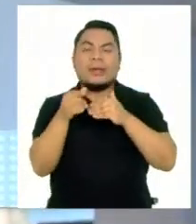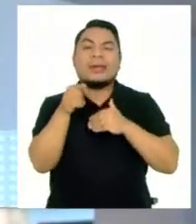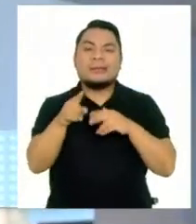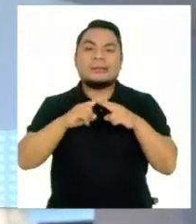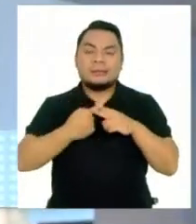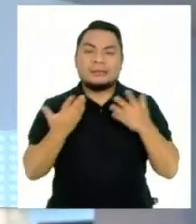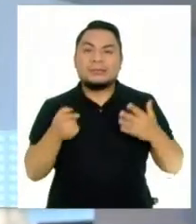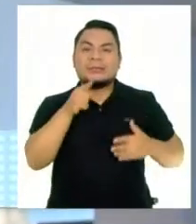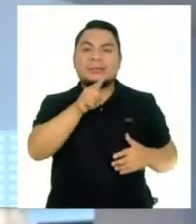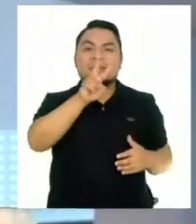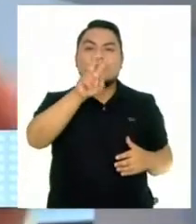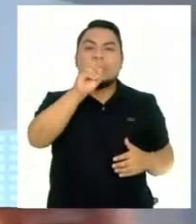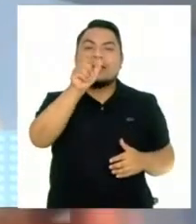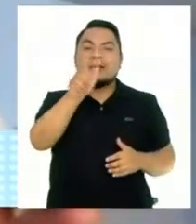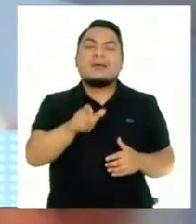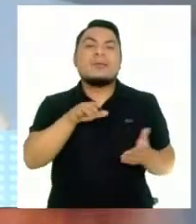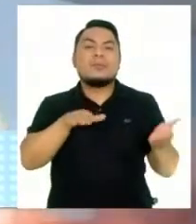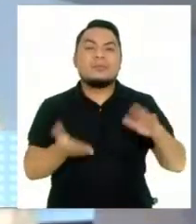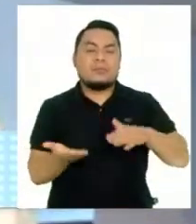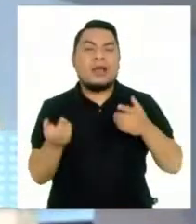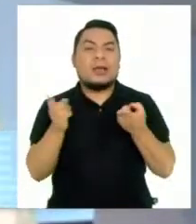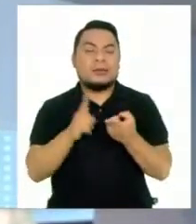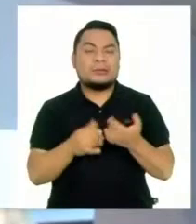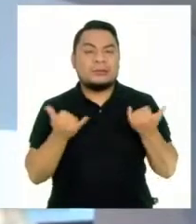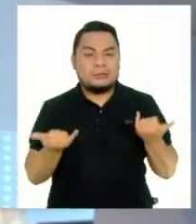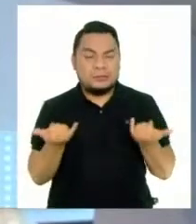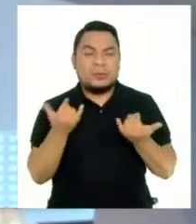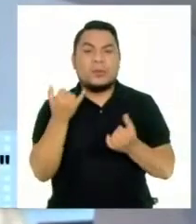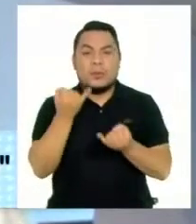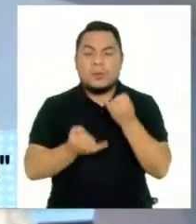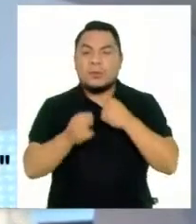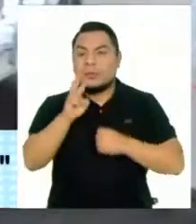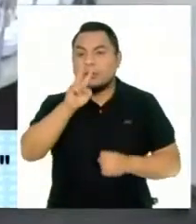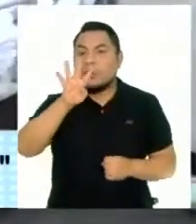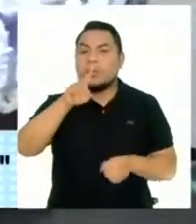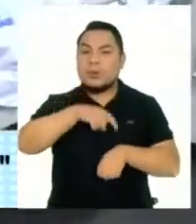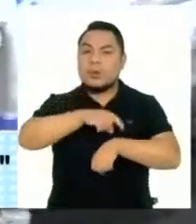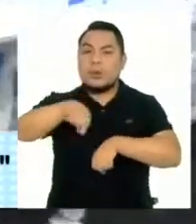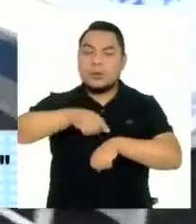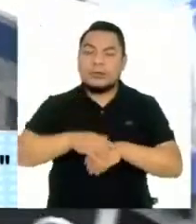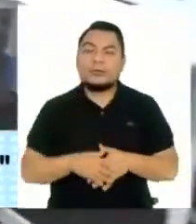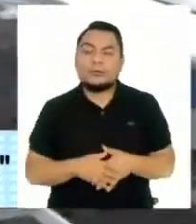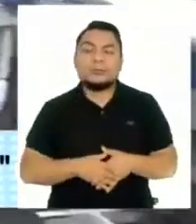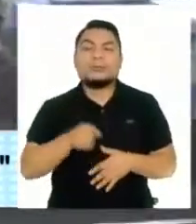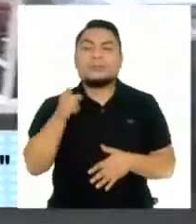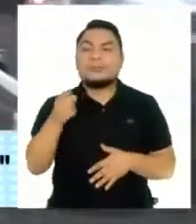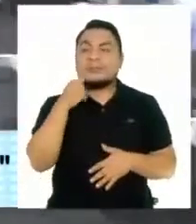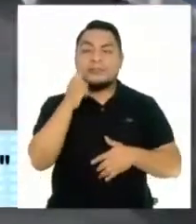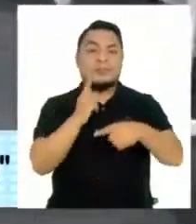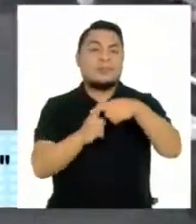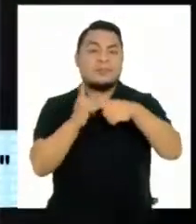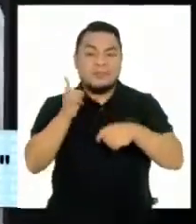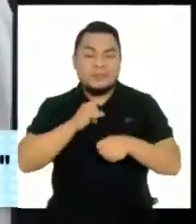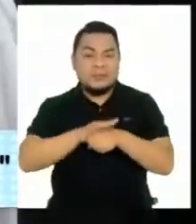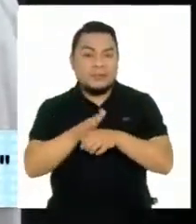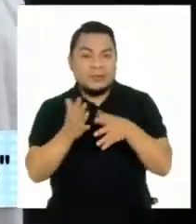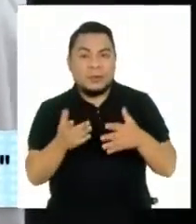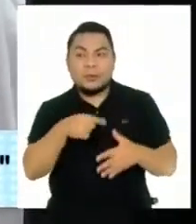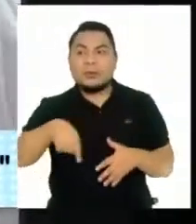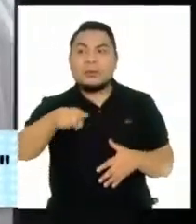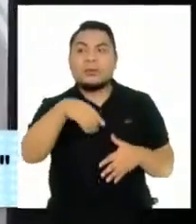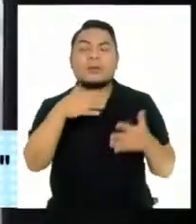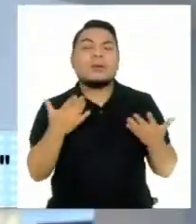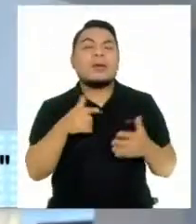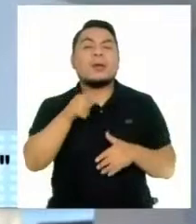ayer, son 120 fallecidos registrados hasta el momento, en las últimas 24 horas. Asimismo, la positividad ven aumentos, sobre todo en